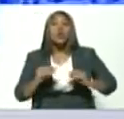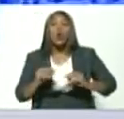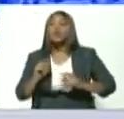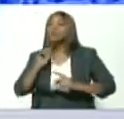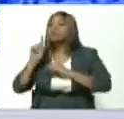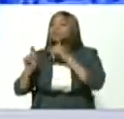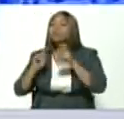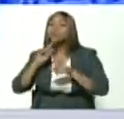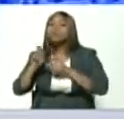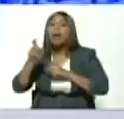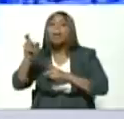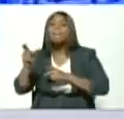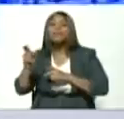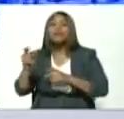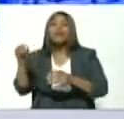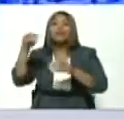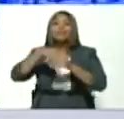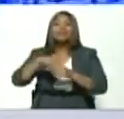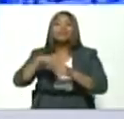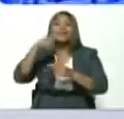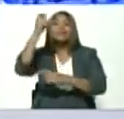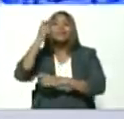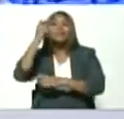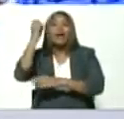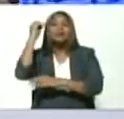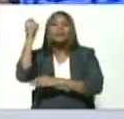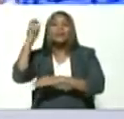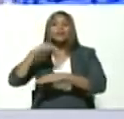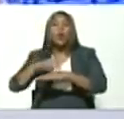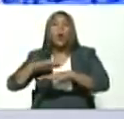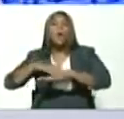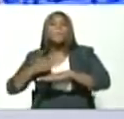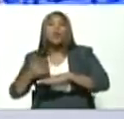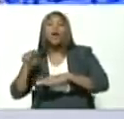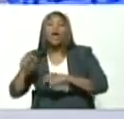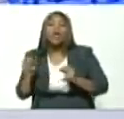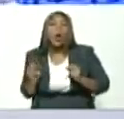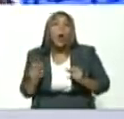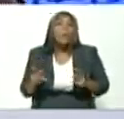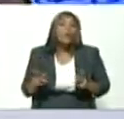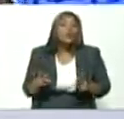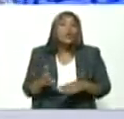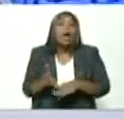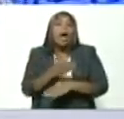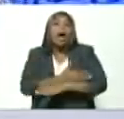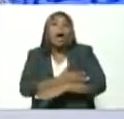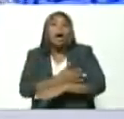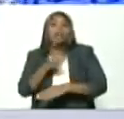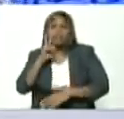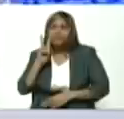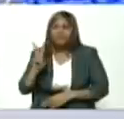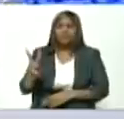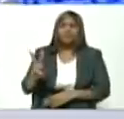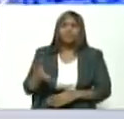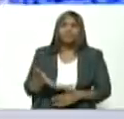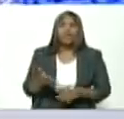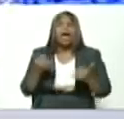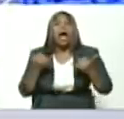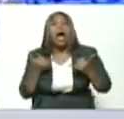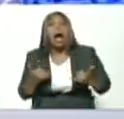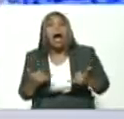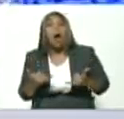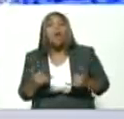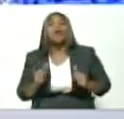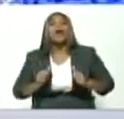la sala constitucional porque es una ventana de oportunidad que hace mucho tiempo vimos y que ahora estamos